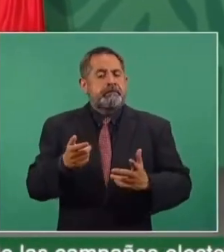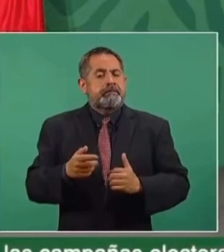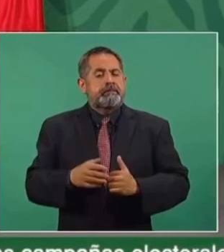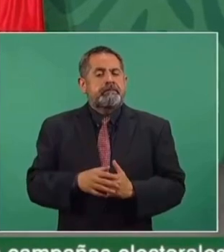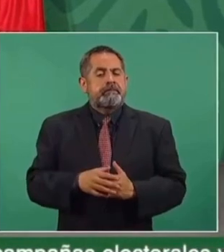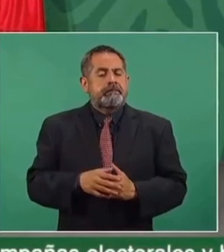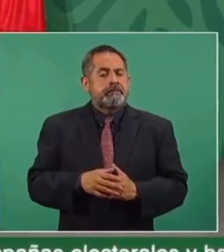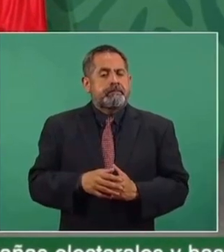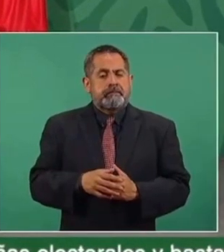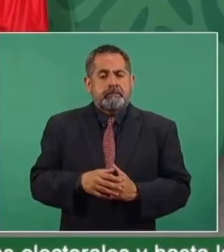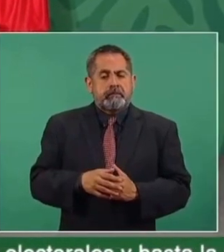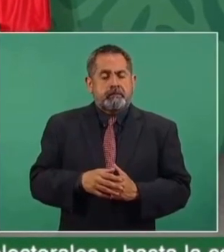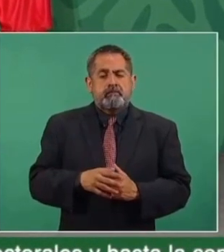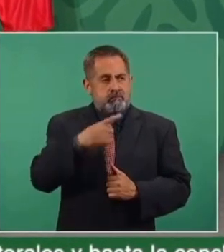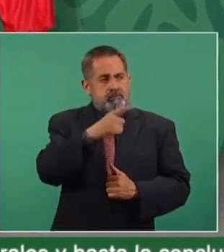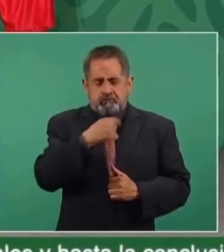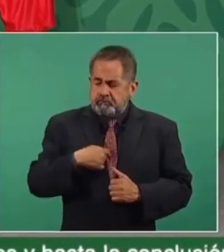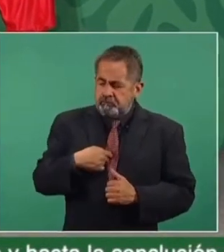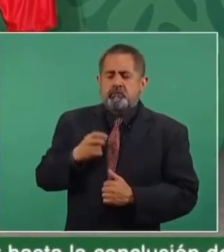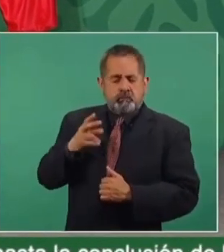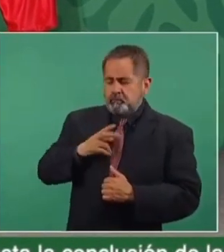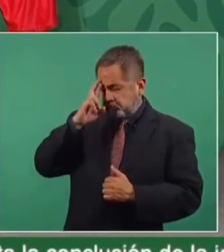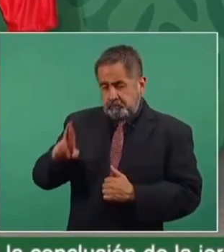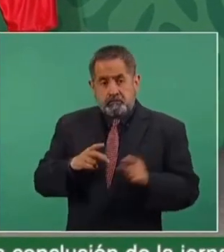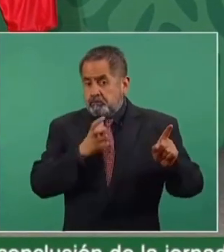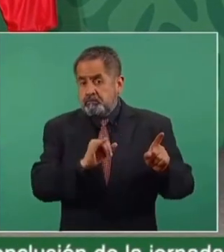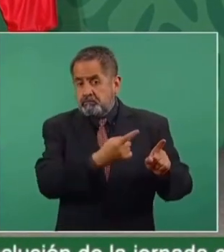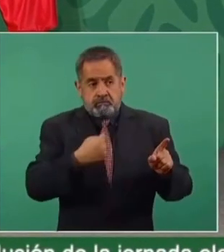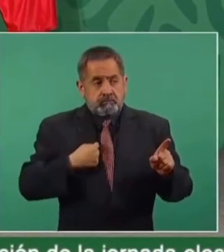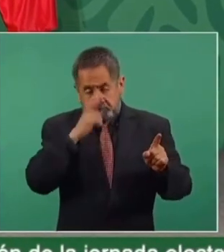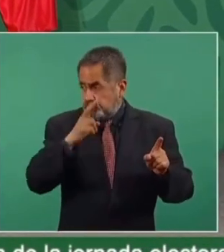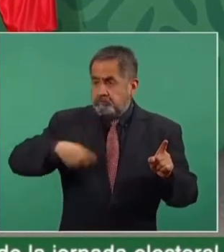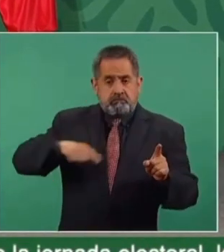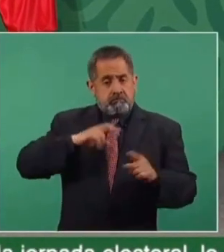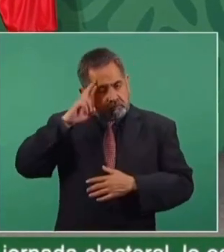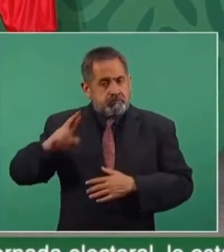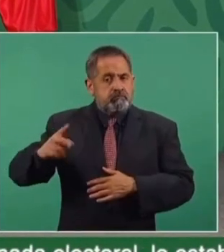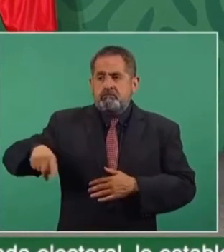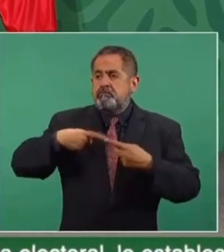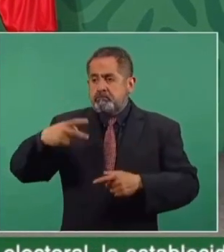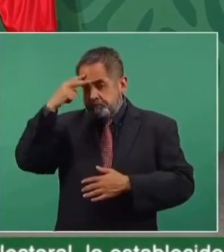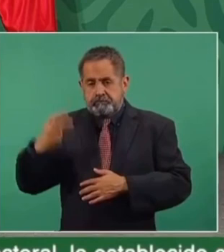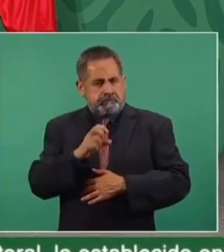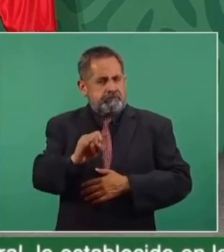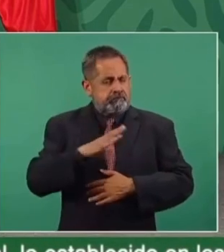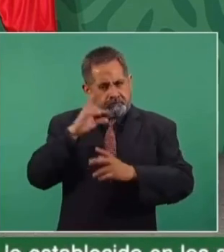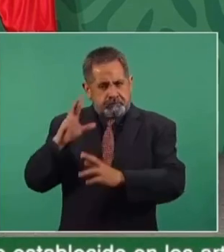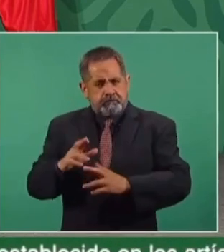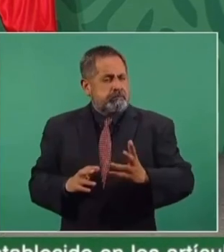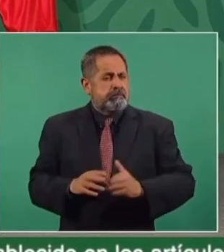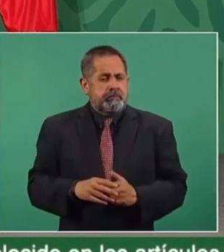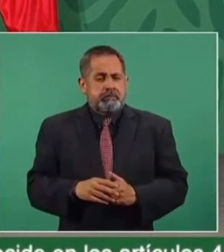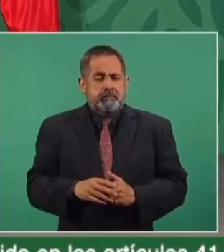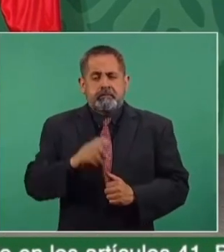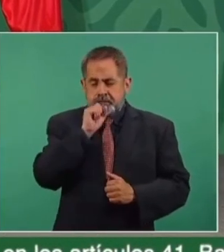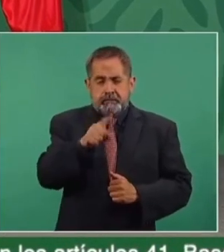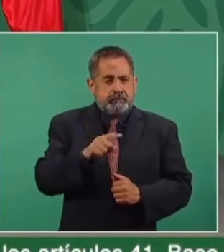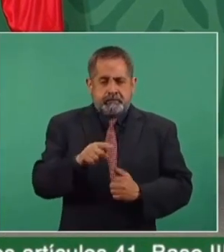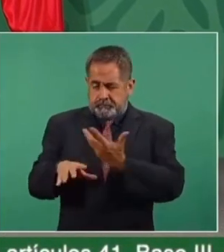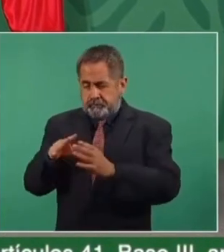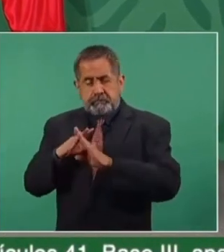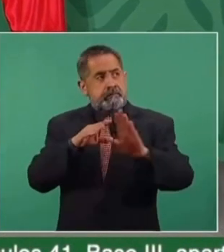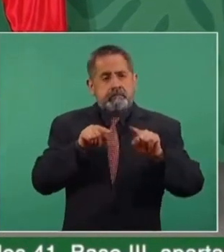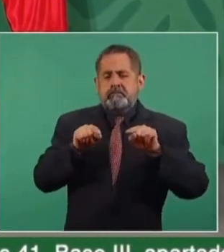actitud de mucho respeto hacia el pueblo de México y diría que también hacia los